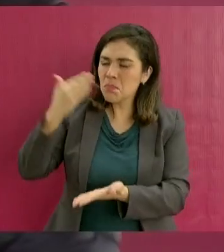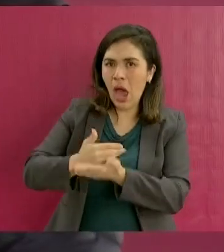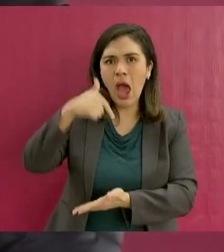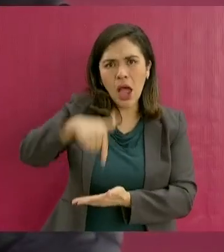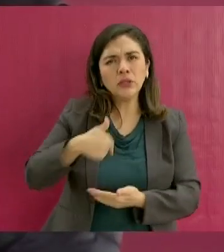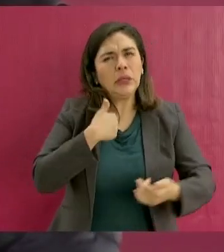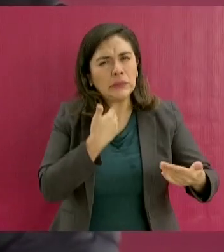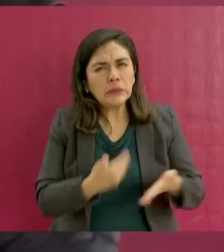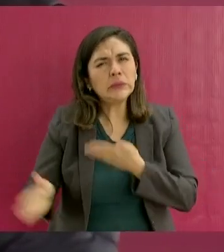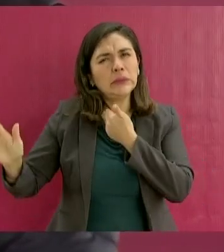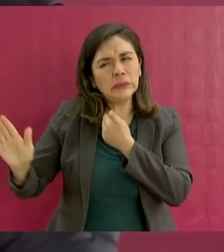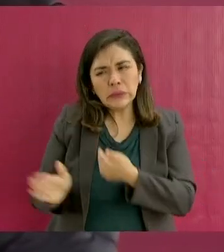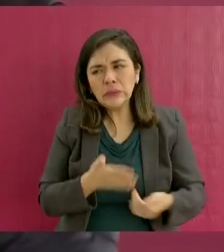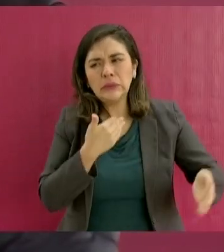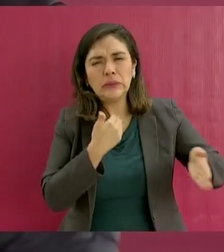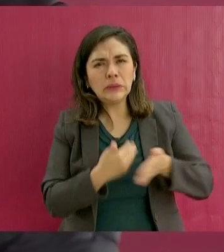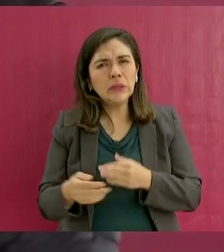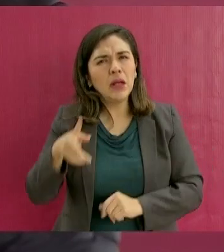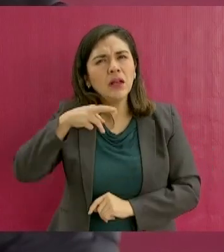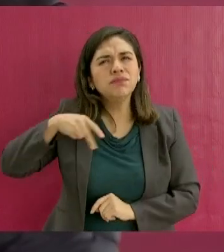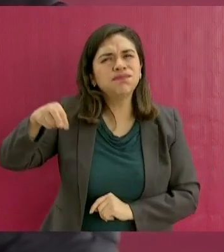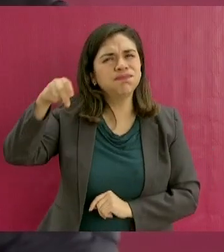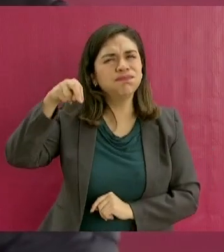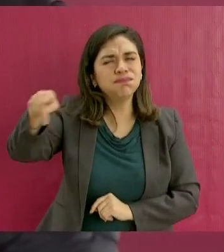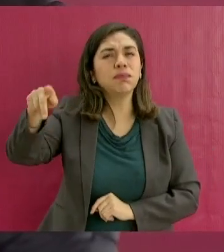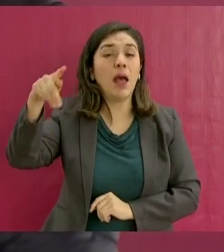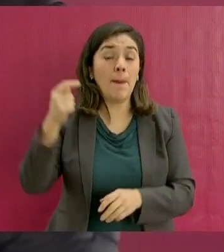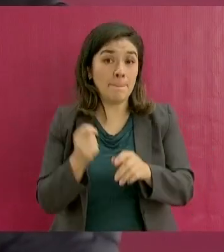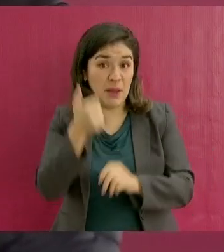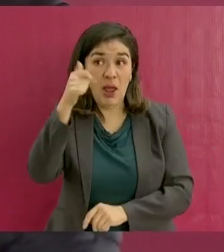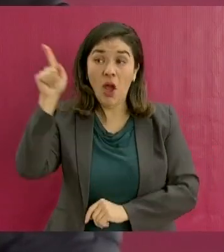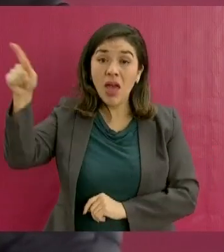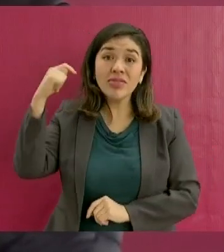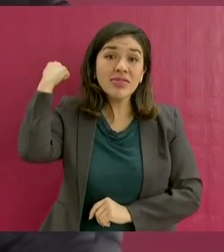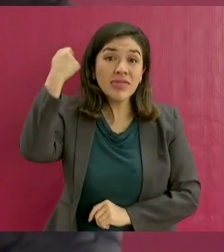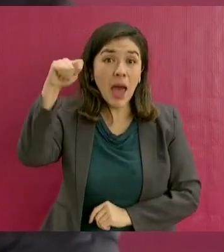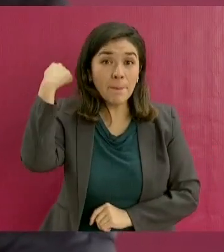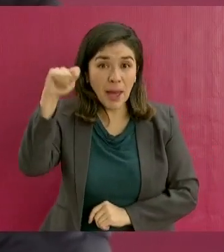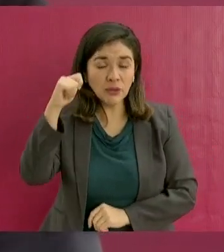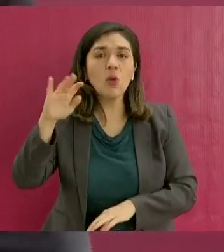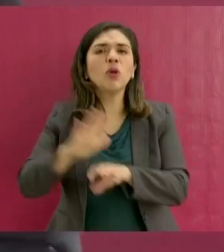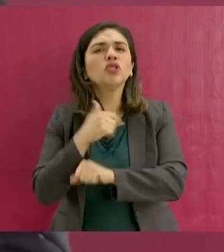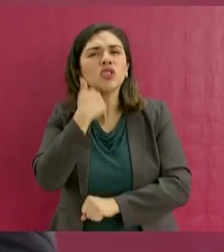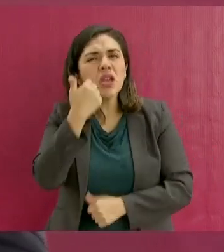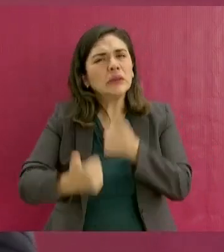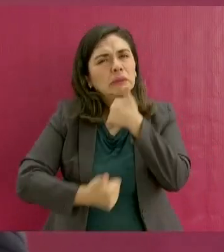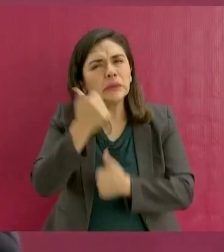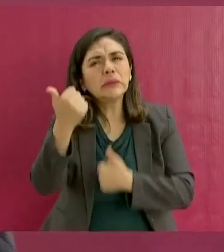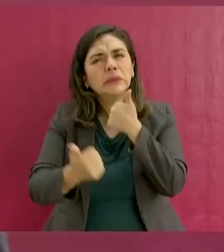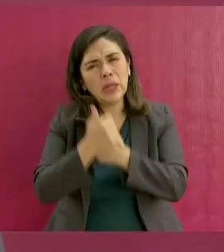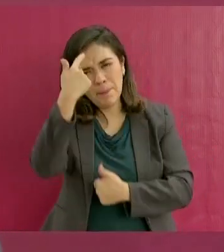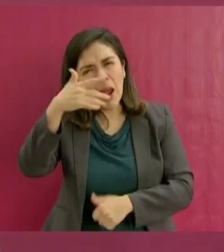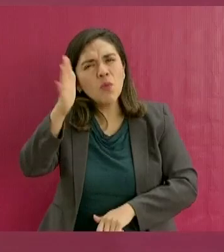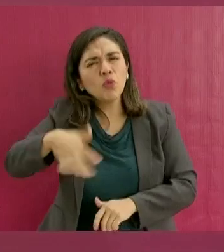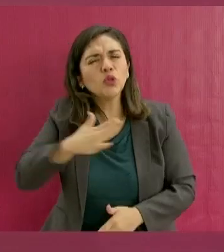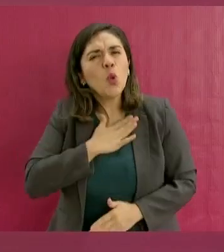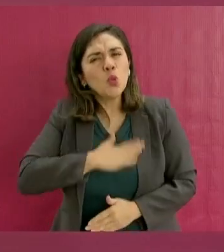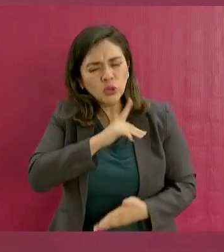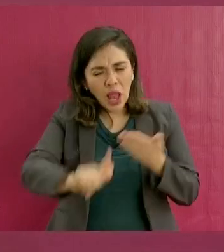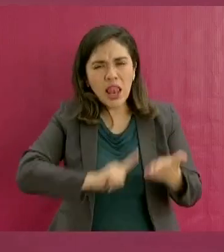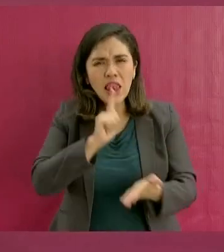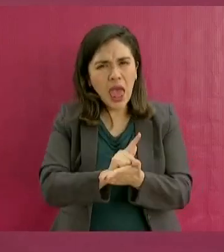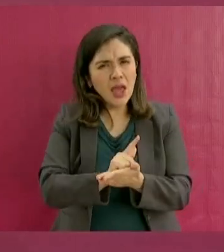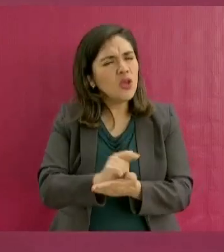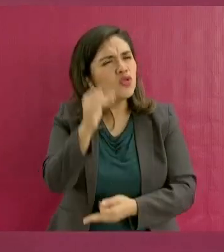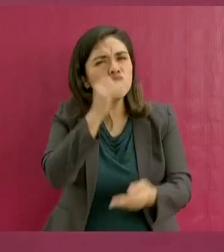caminando desde Tabasco en el éxodo por la democracia y en todos los pueblos